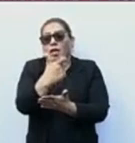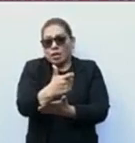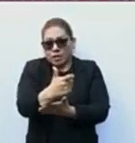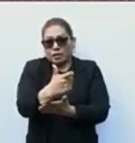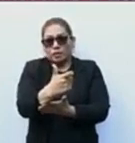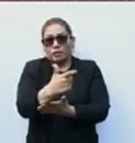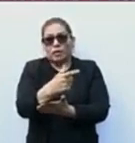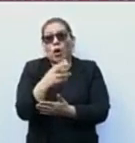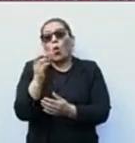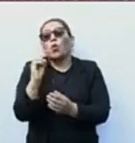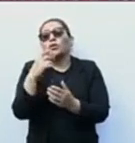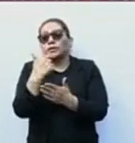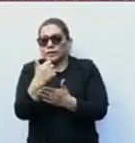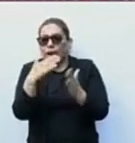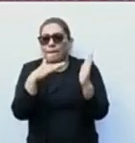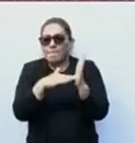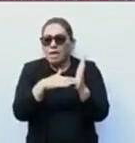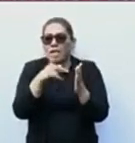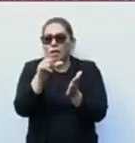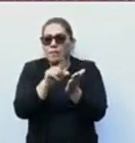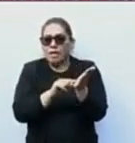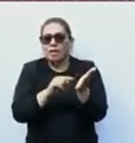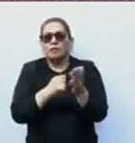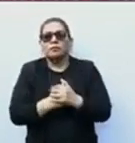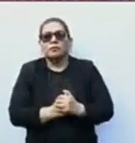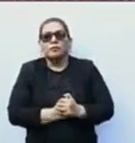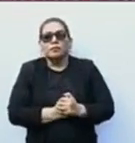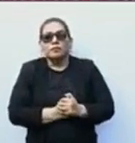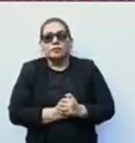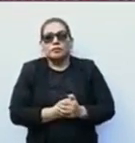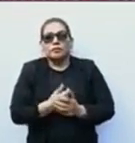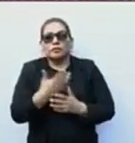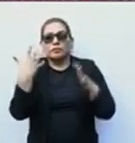pesos mensuales. El señor presidente quiere